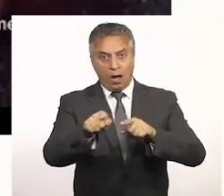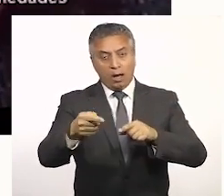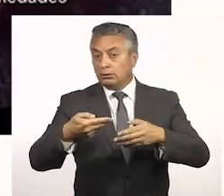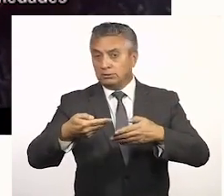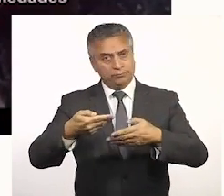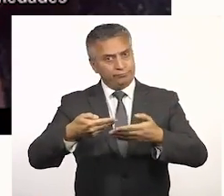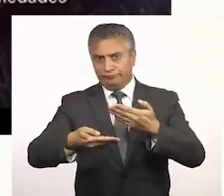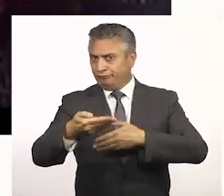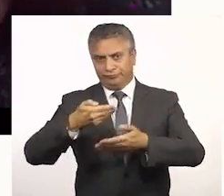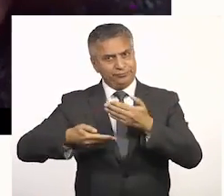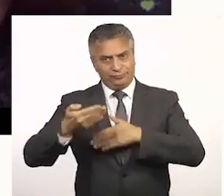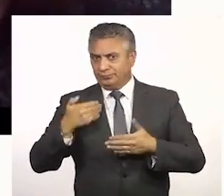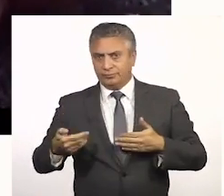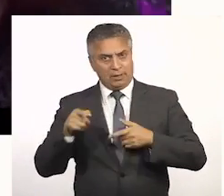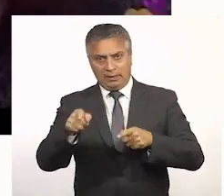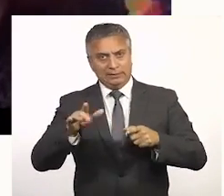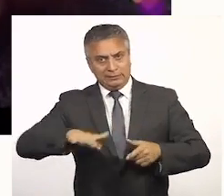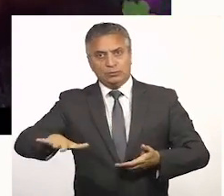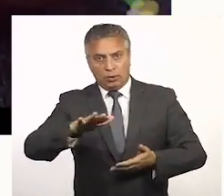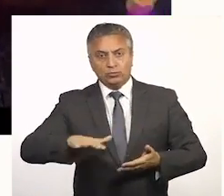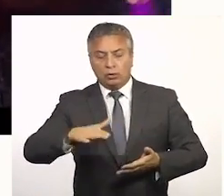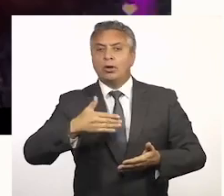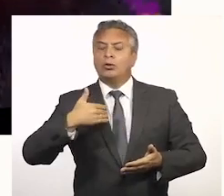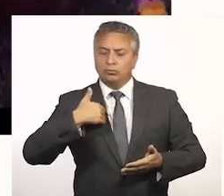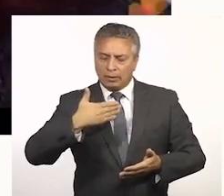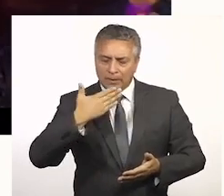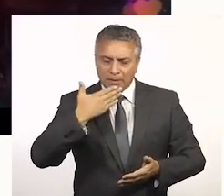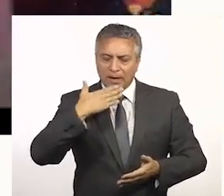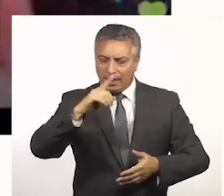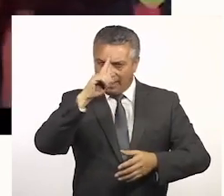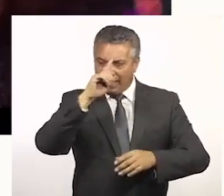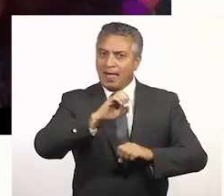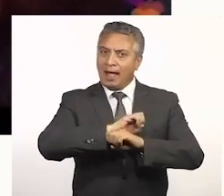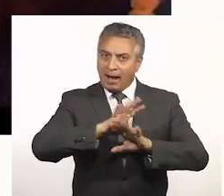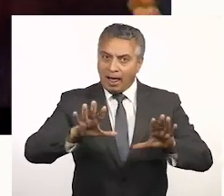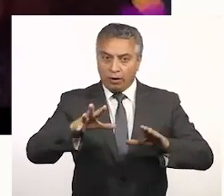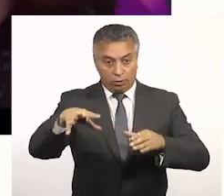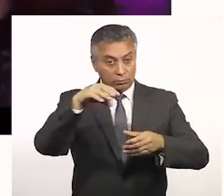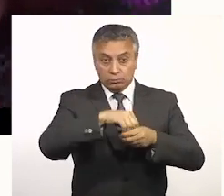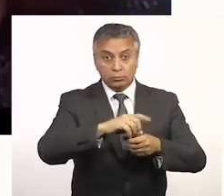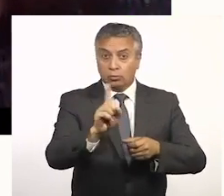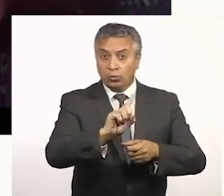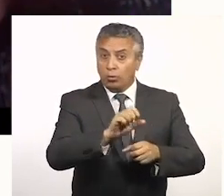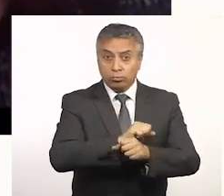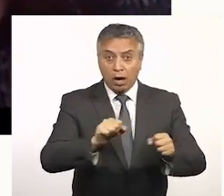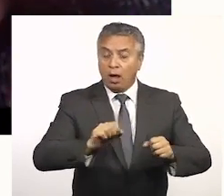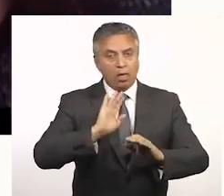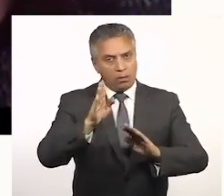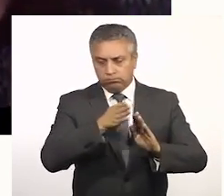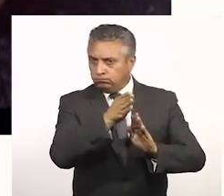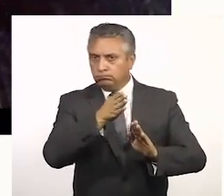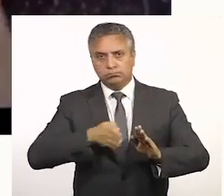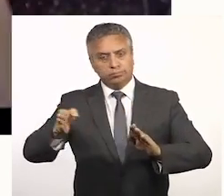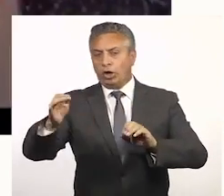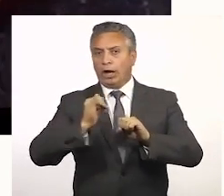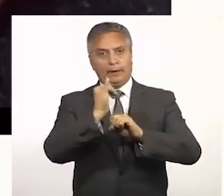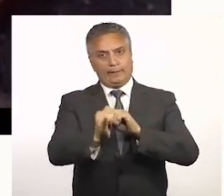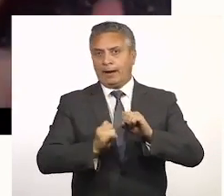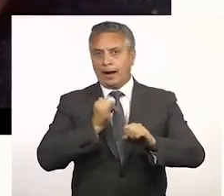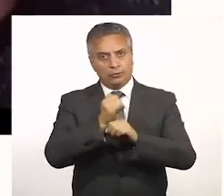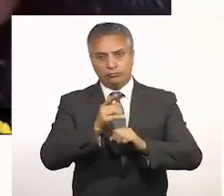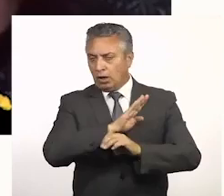Corte para efectos de revertir esta situación y también lo tenemos súper claro, si es que nos va mal a nivel interno vamos a